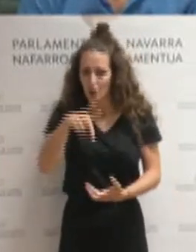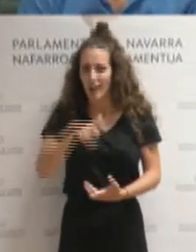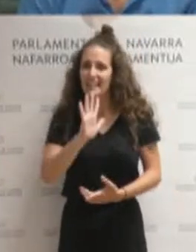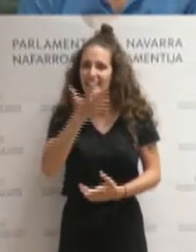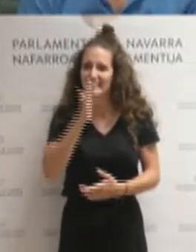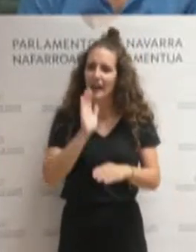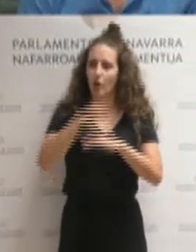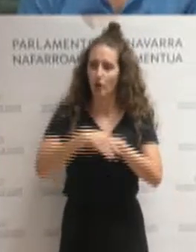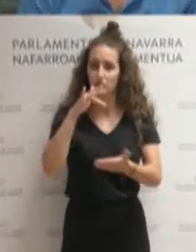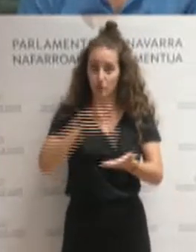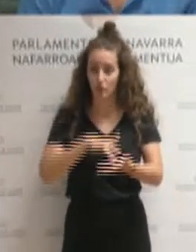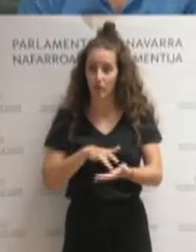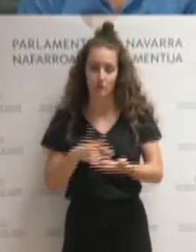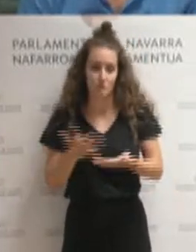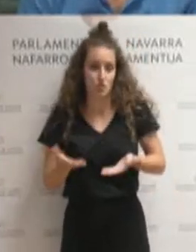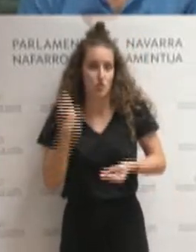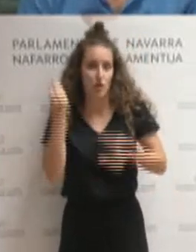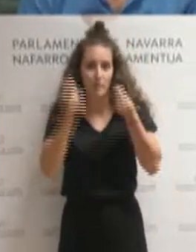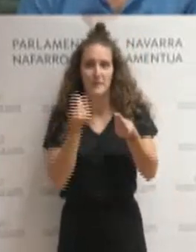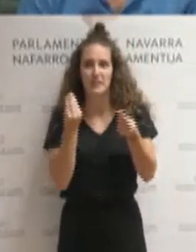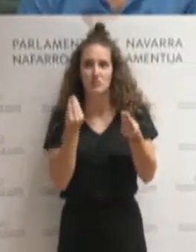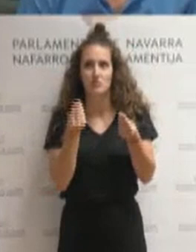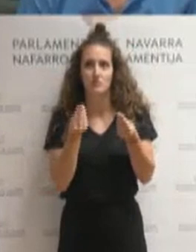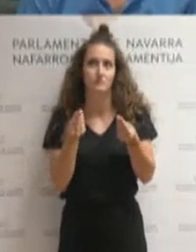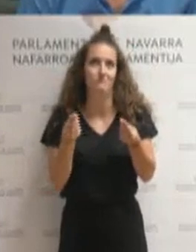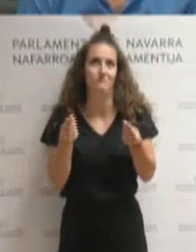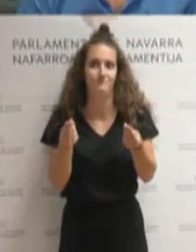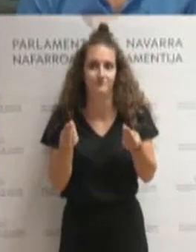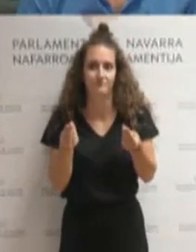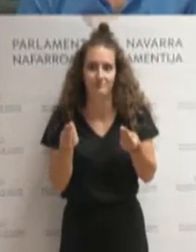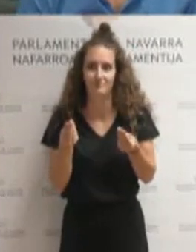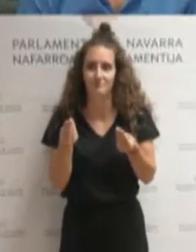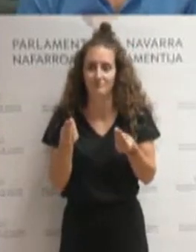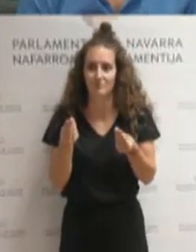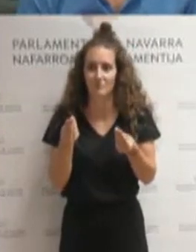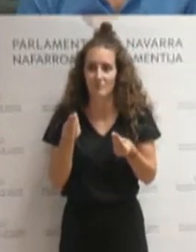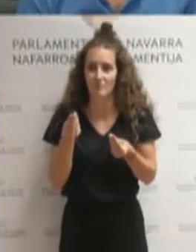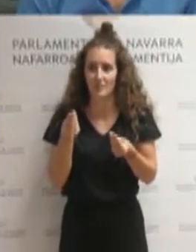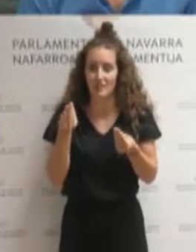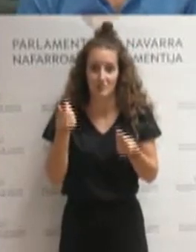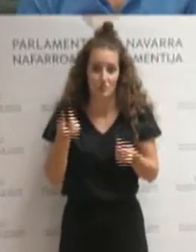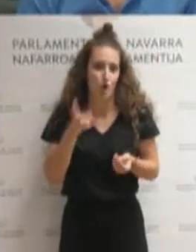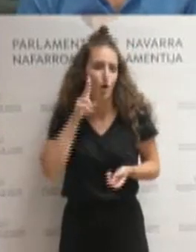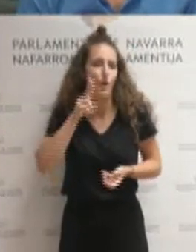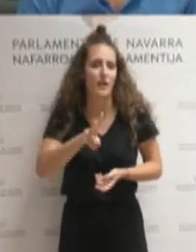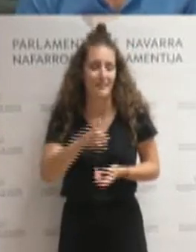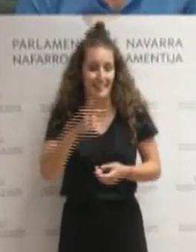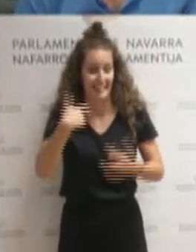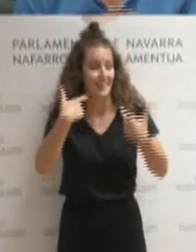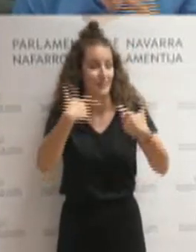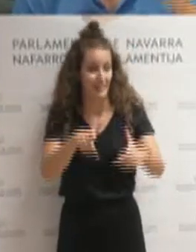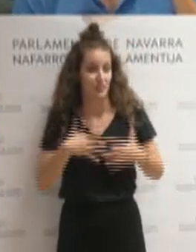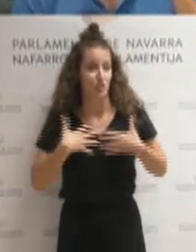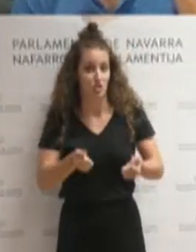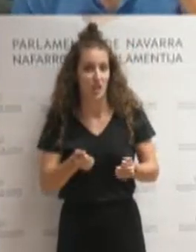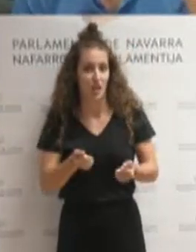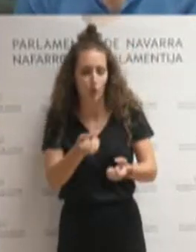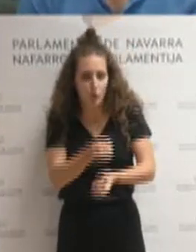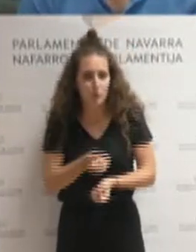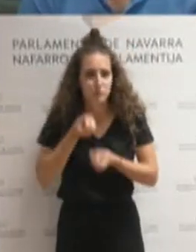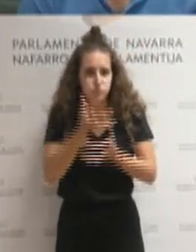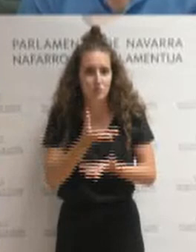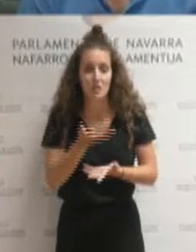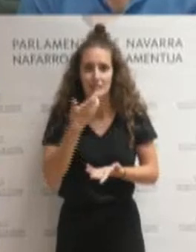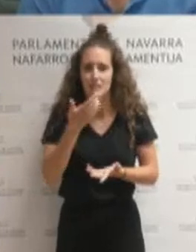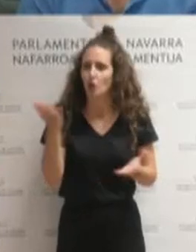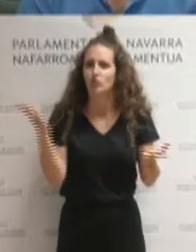Por tanto, a mí, en fin, la lectura que se hace por parte del Departamento de Salud, en este caso, si es que todo ha ido bien,